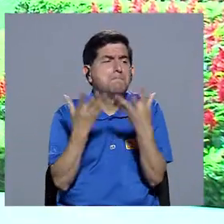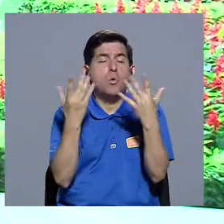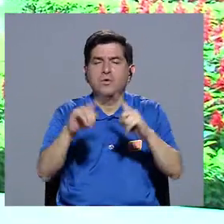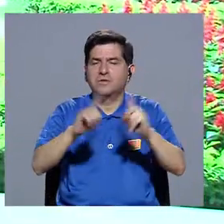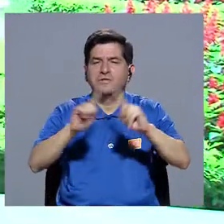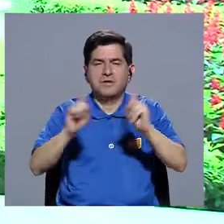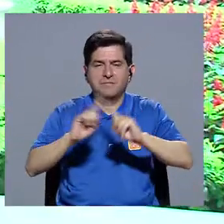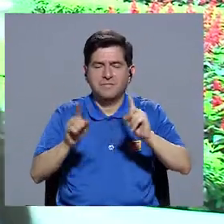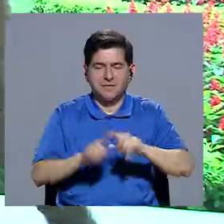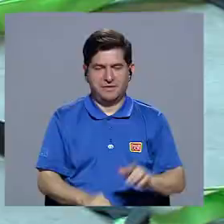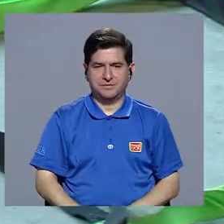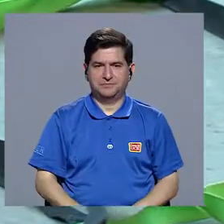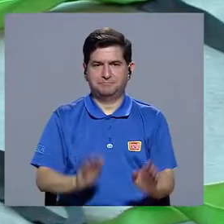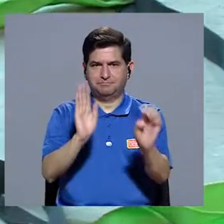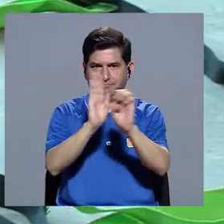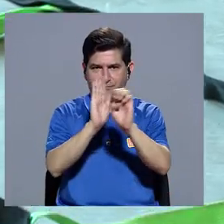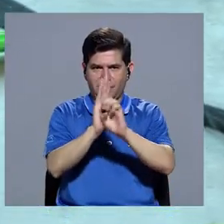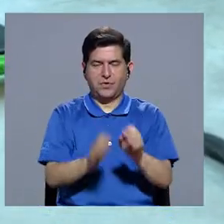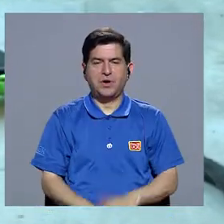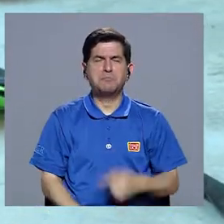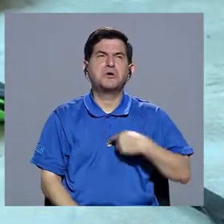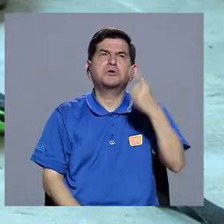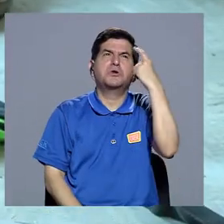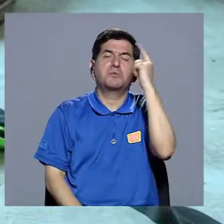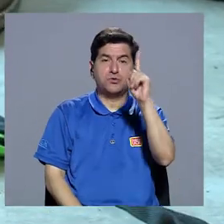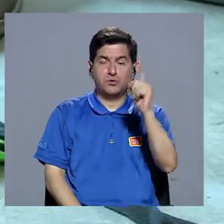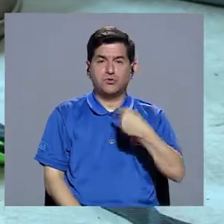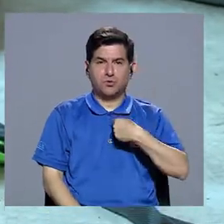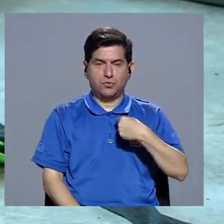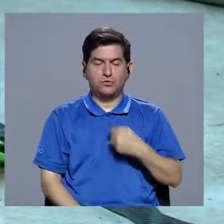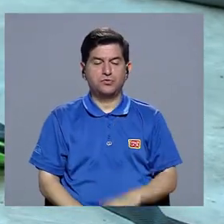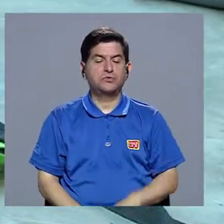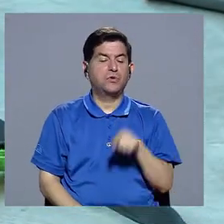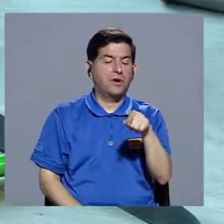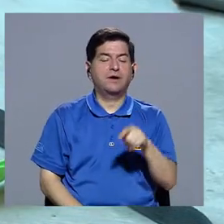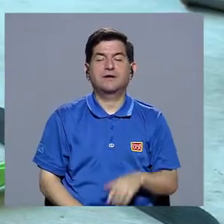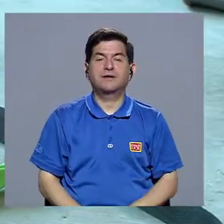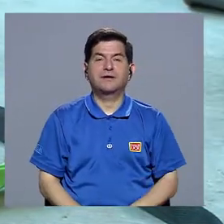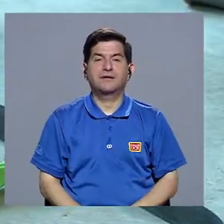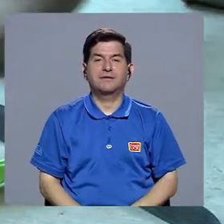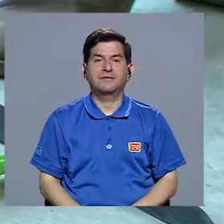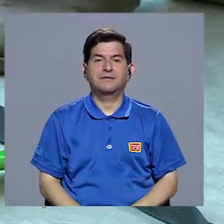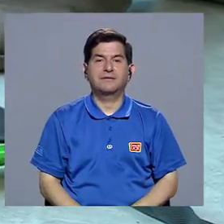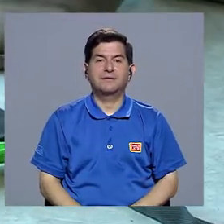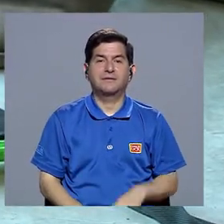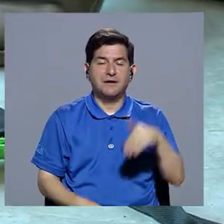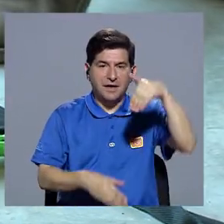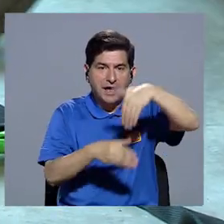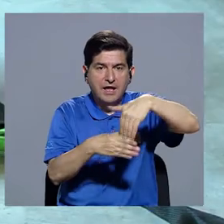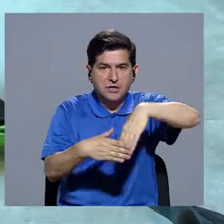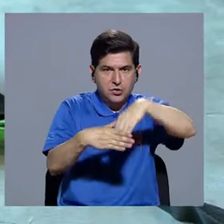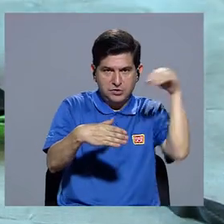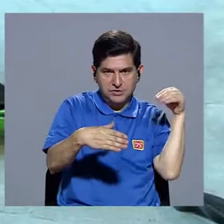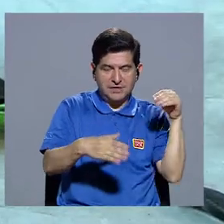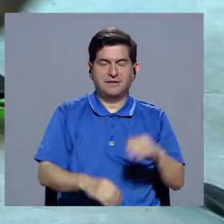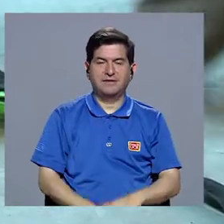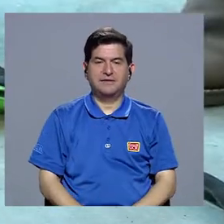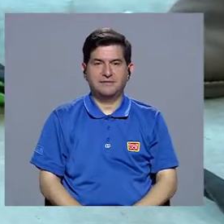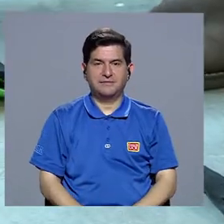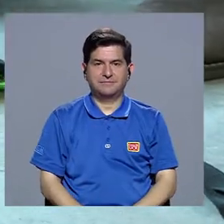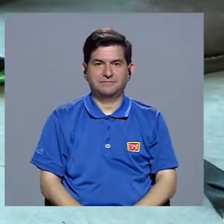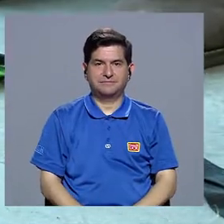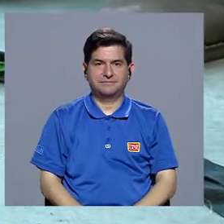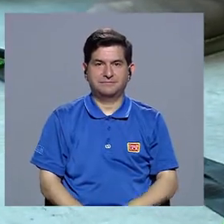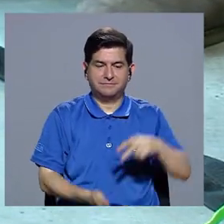ejercicios. Entonces, por ejemplo, no sé, si me ocurre uno, yo puedo llegar, entrar a la escalera, entrar y salir, vuelvo al otro